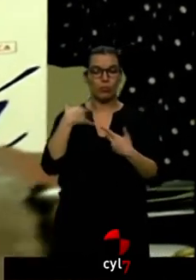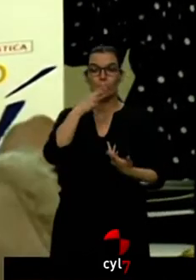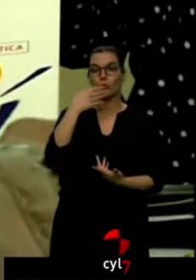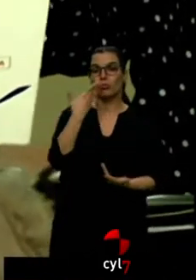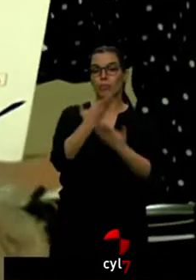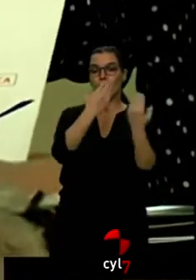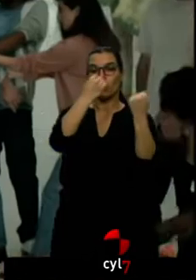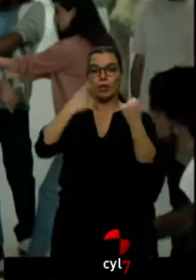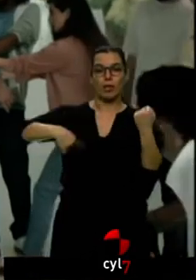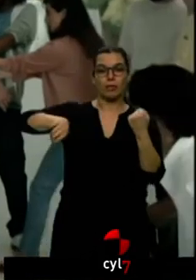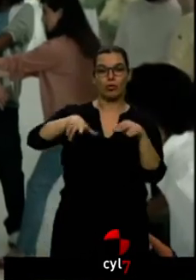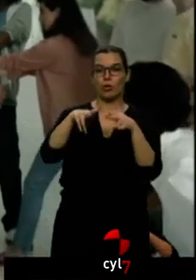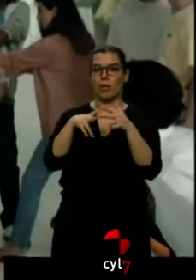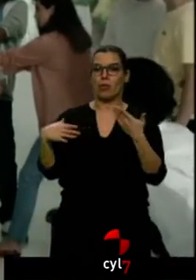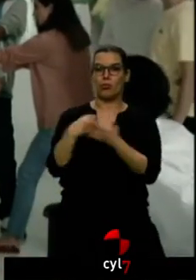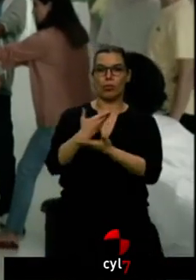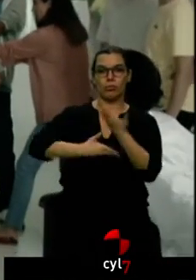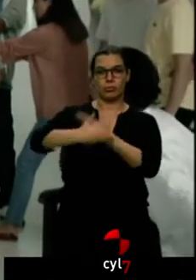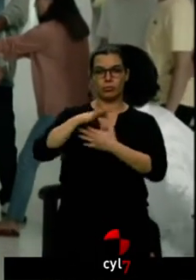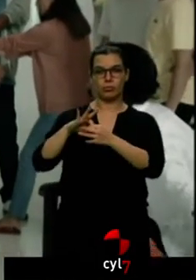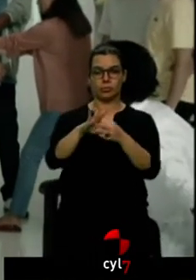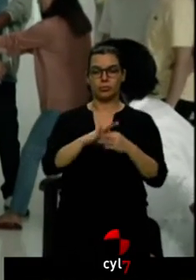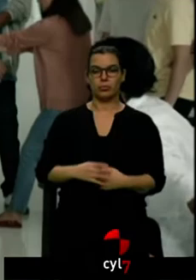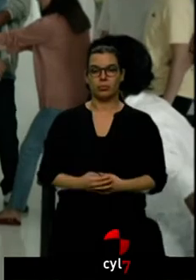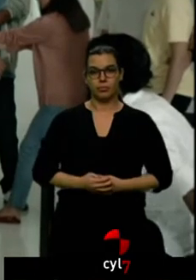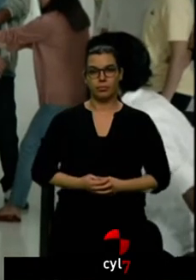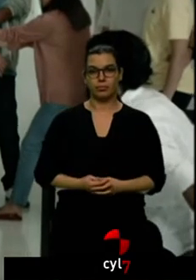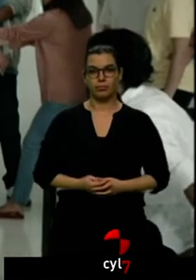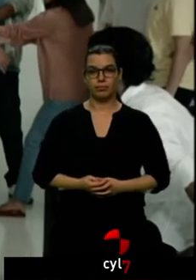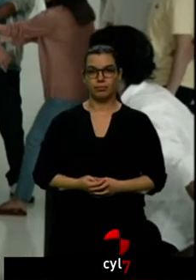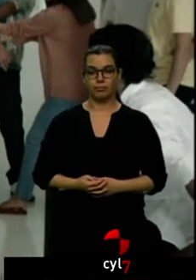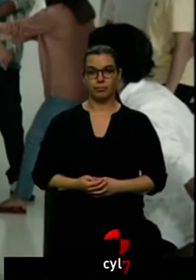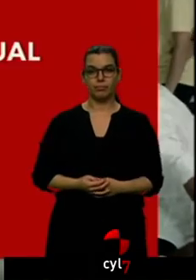la sociedad en esta lucha. Porque contra la violencia sexual somos una.